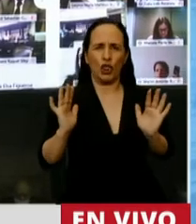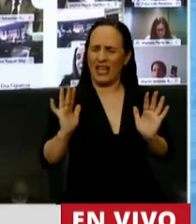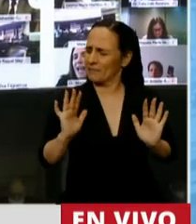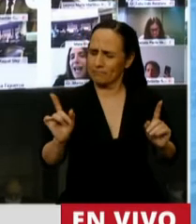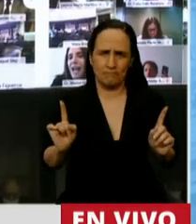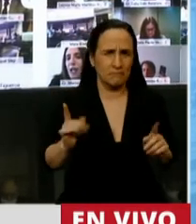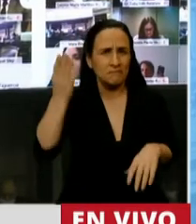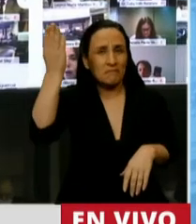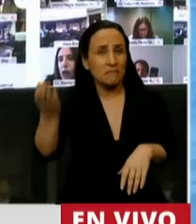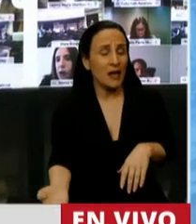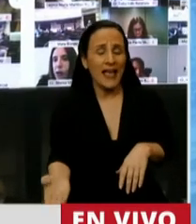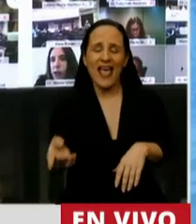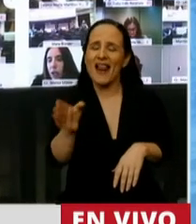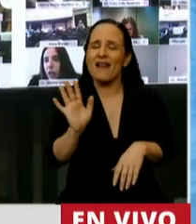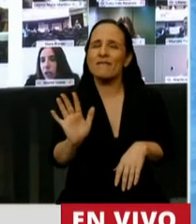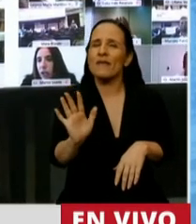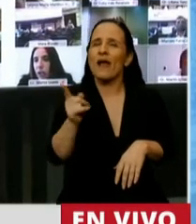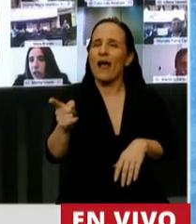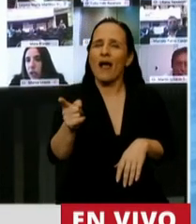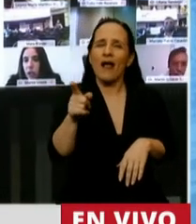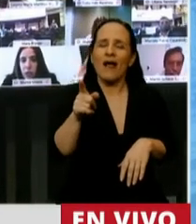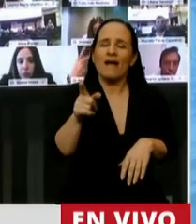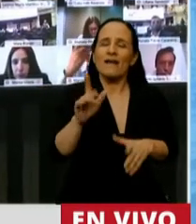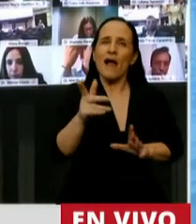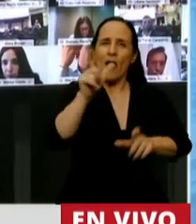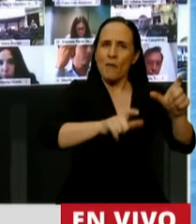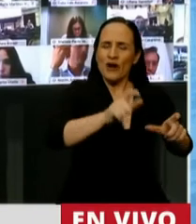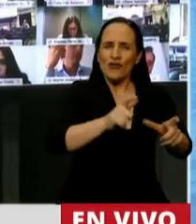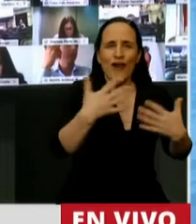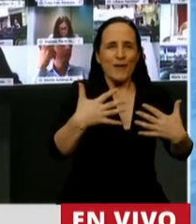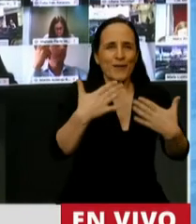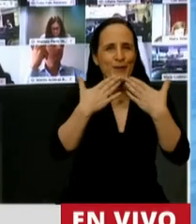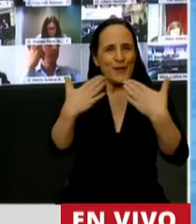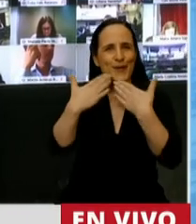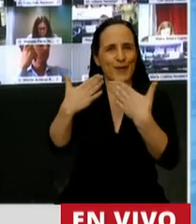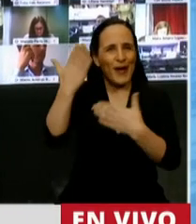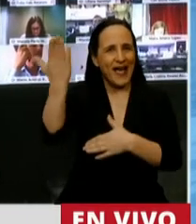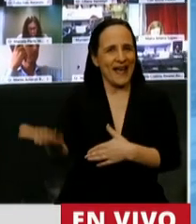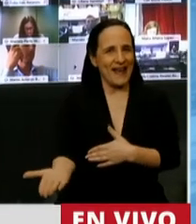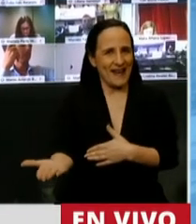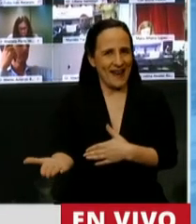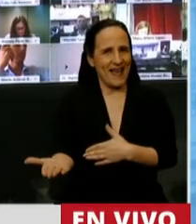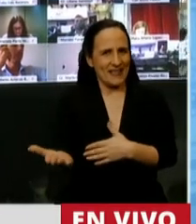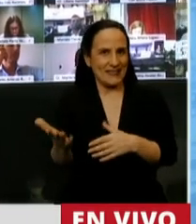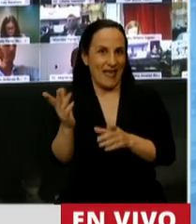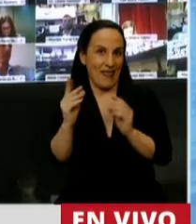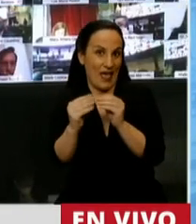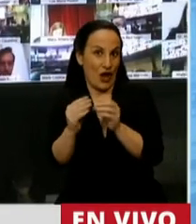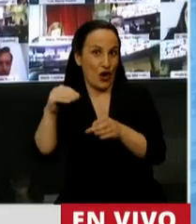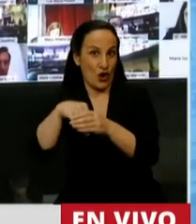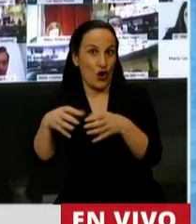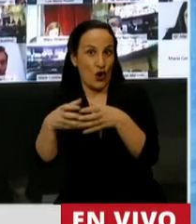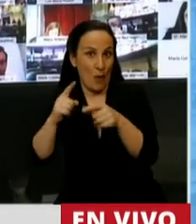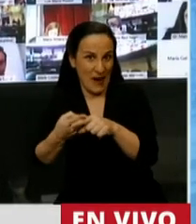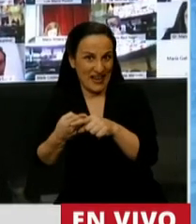Peche logró obtener la gratitud de aquellos que lo acompañamos, pero también la gratitud de